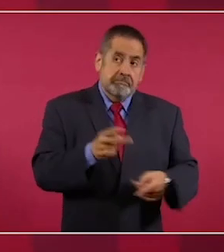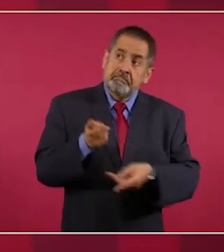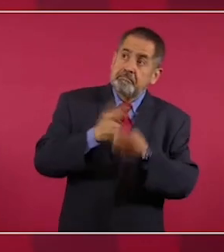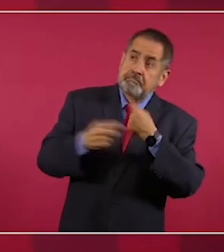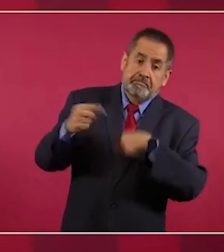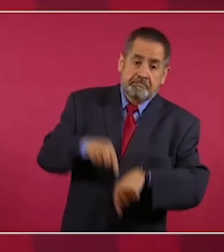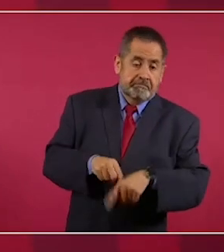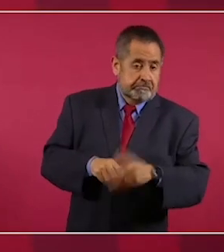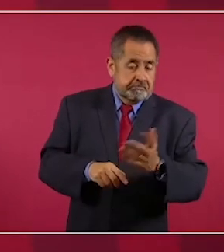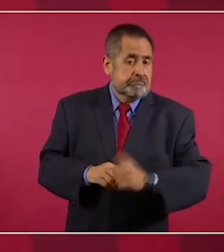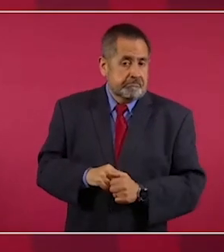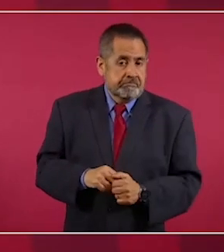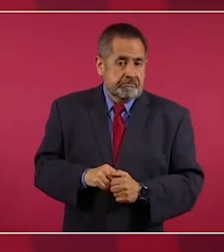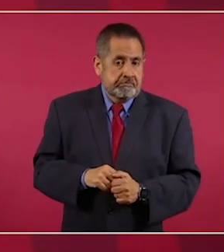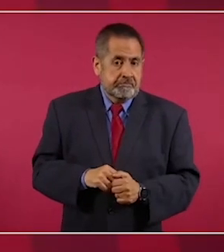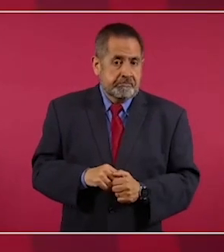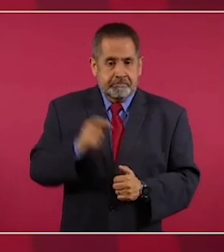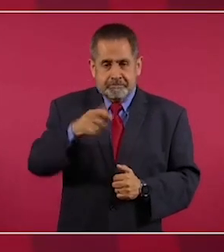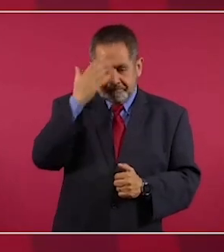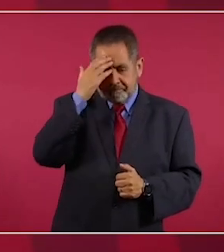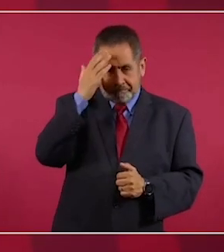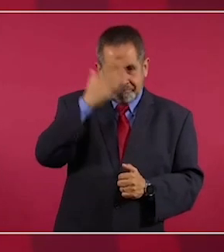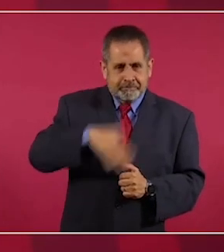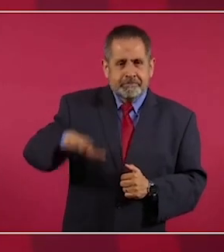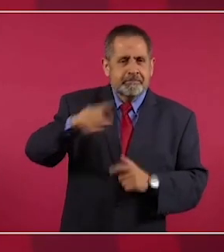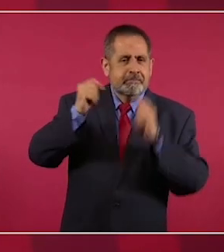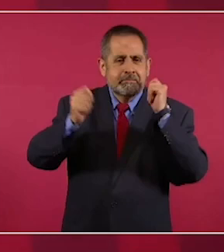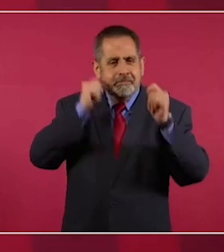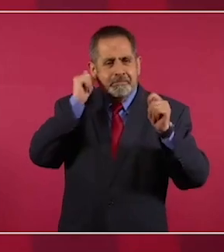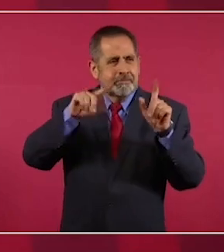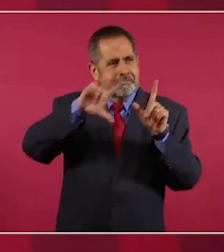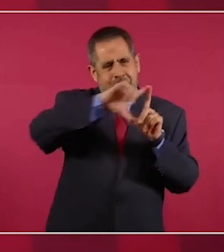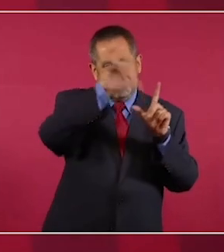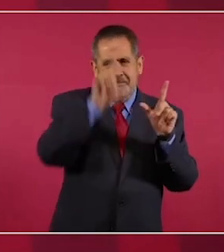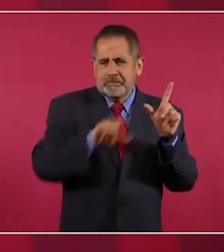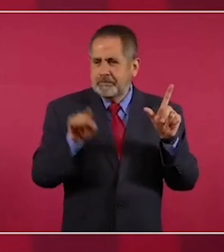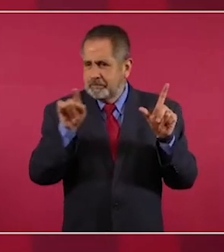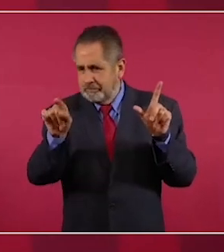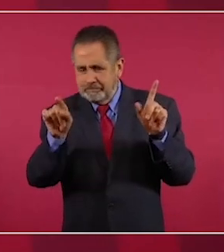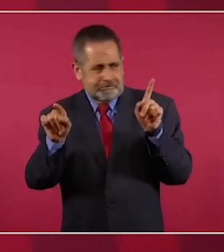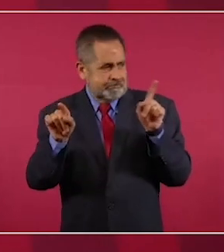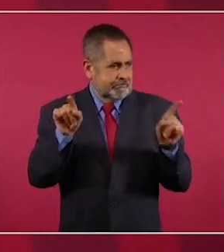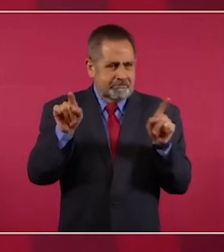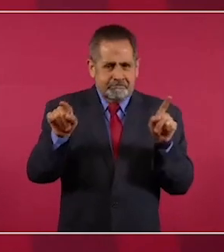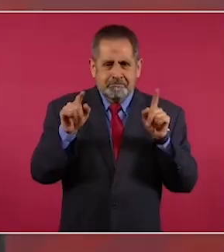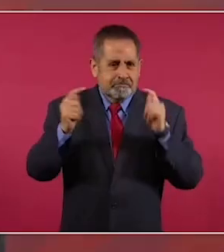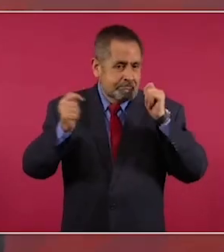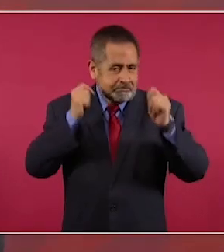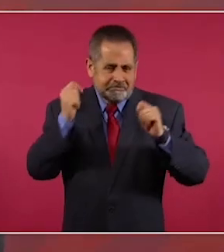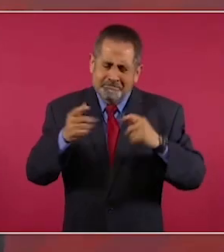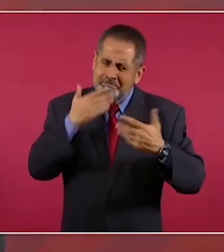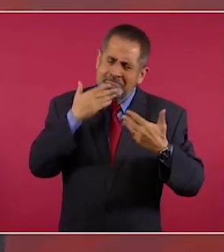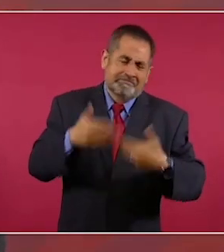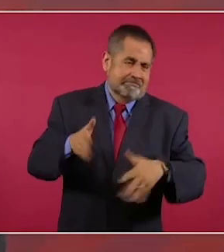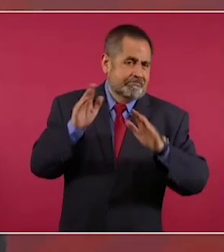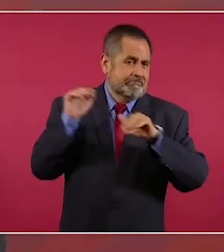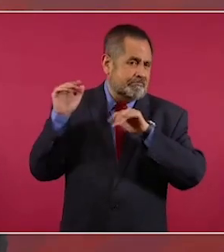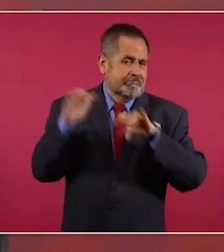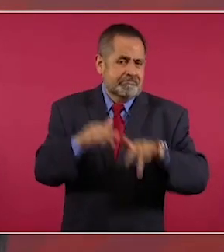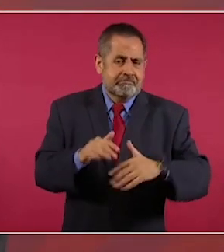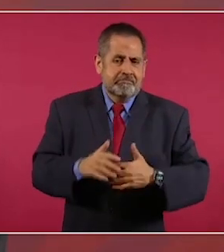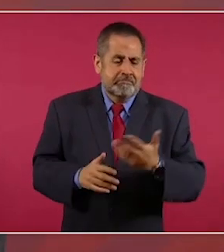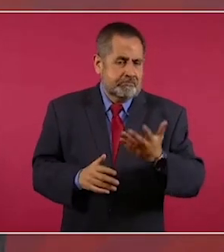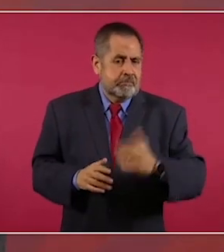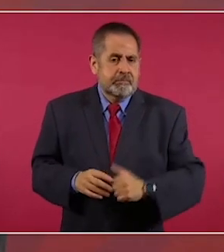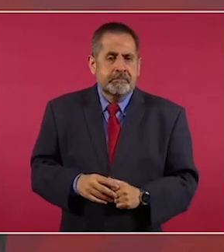las partes turísticas de México. Y